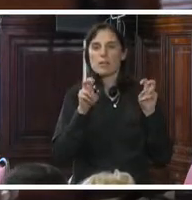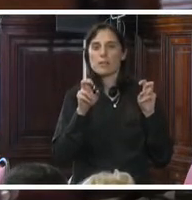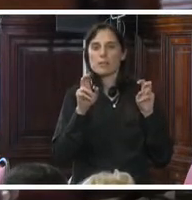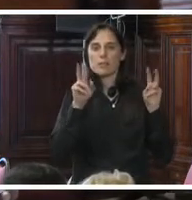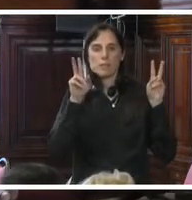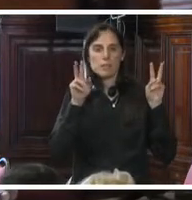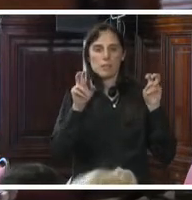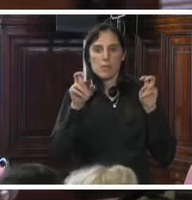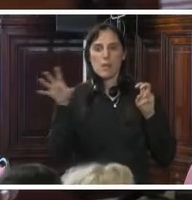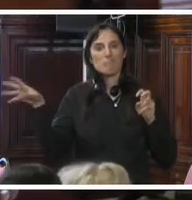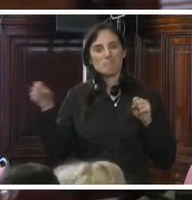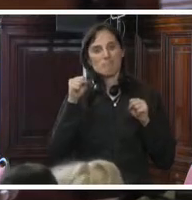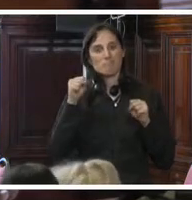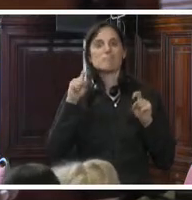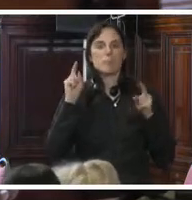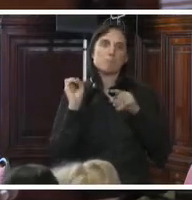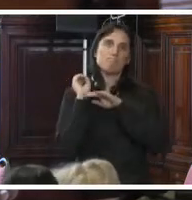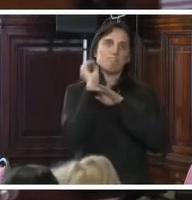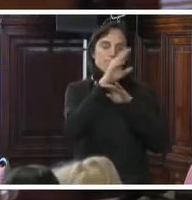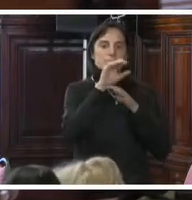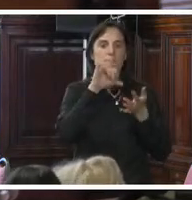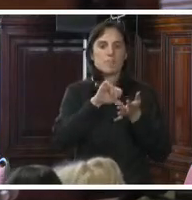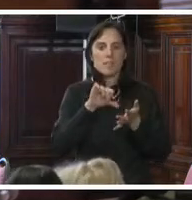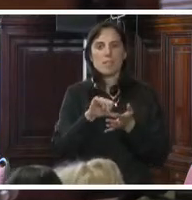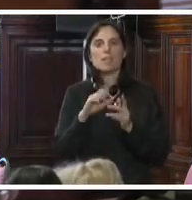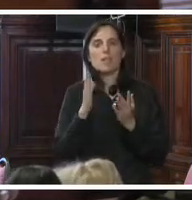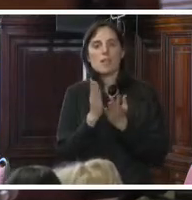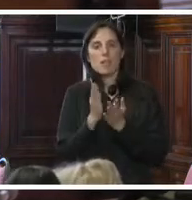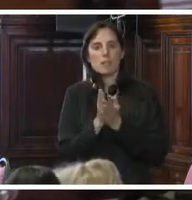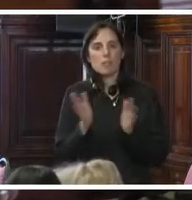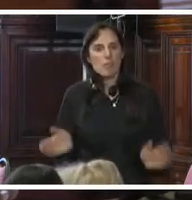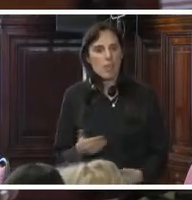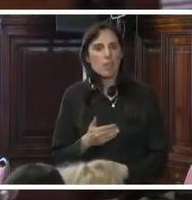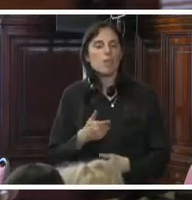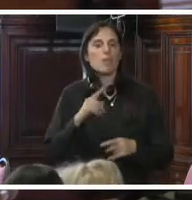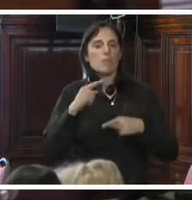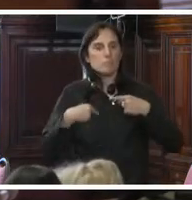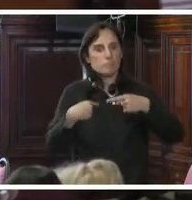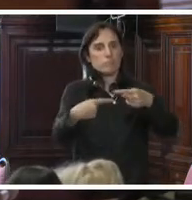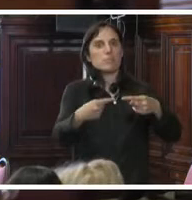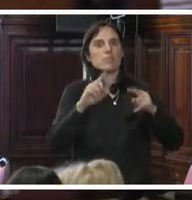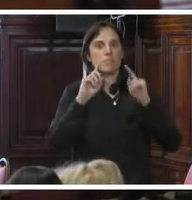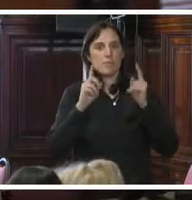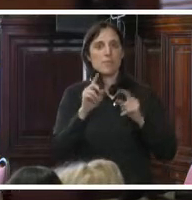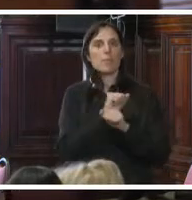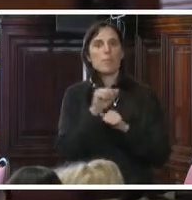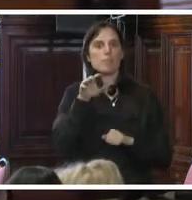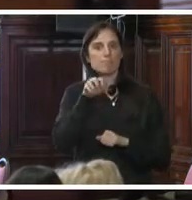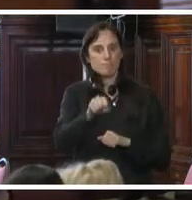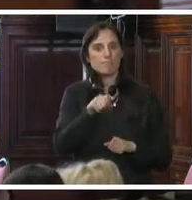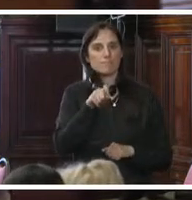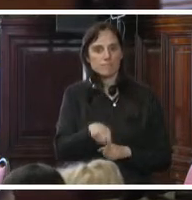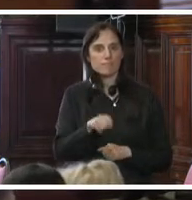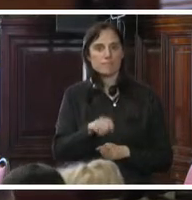temas de trata y tráfico de personas desde una perspectiva de derechos de género generacional y con énfasis en el acceso a la justicia.